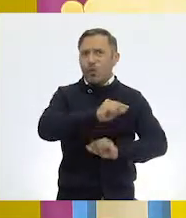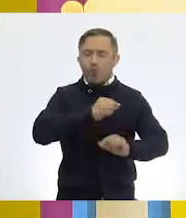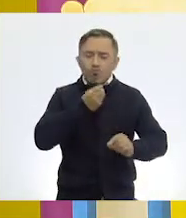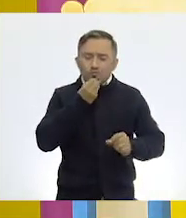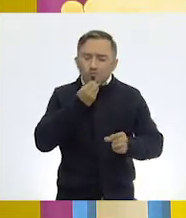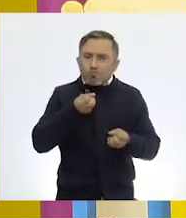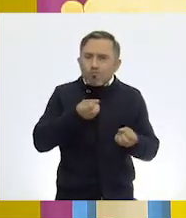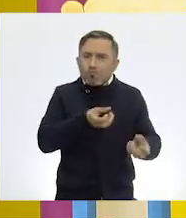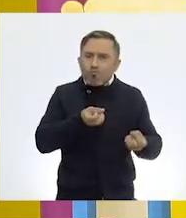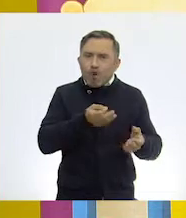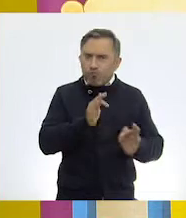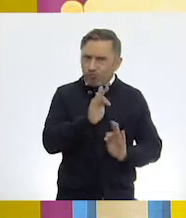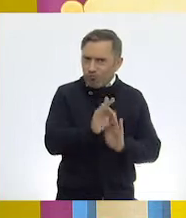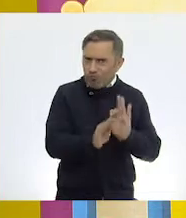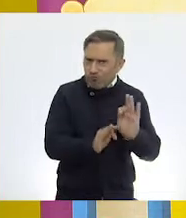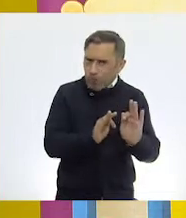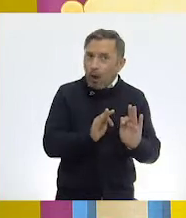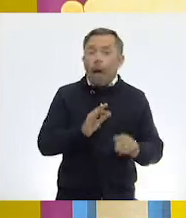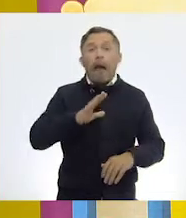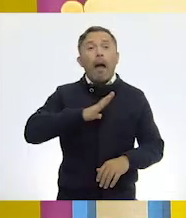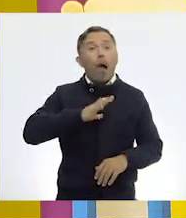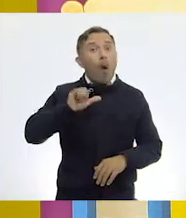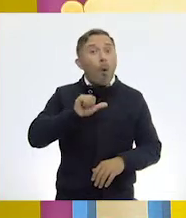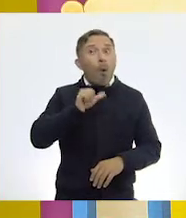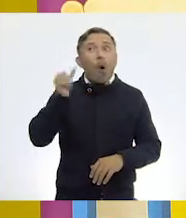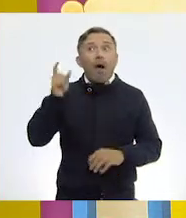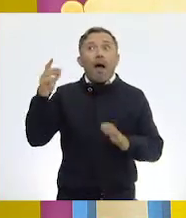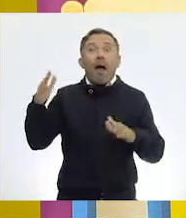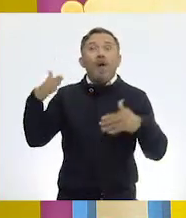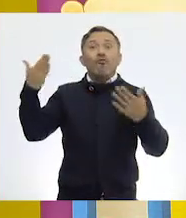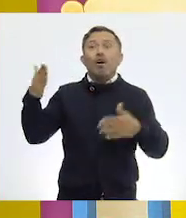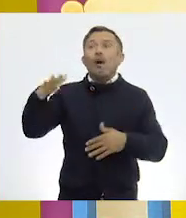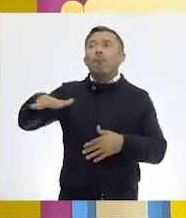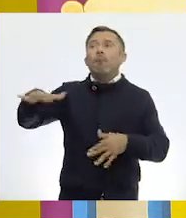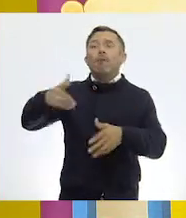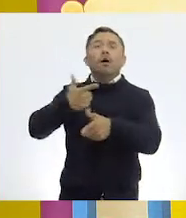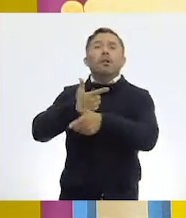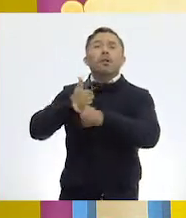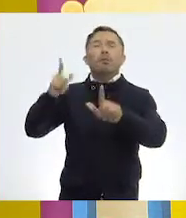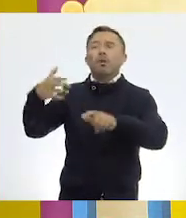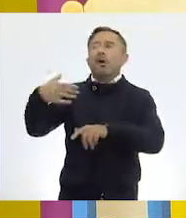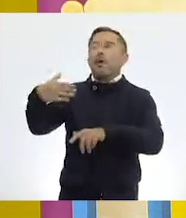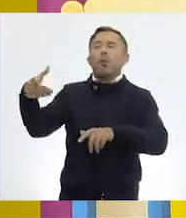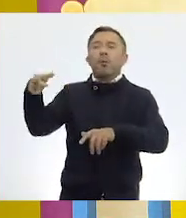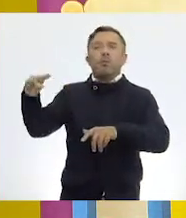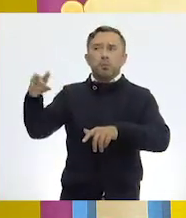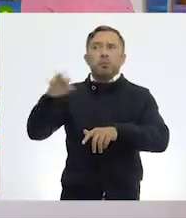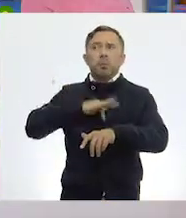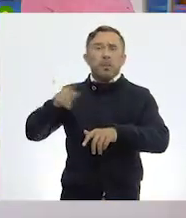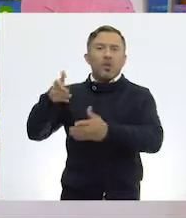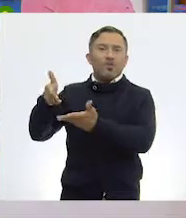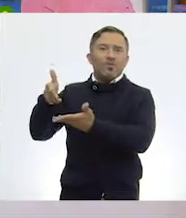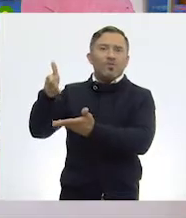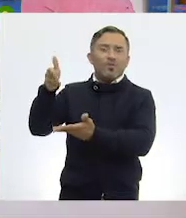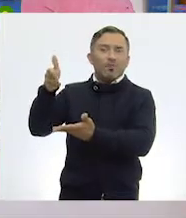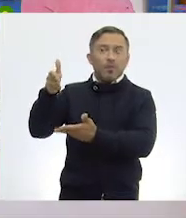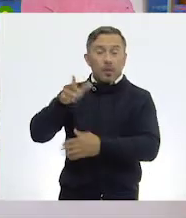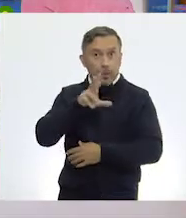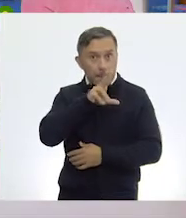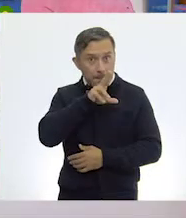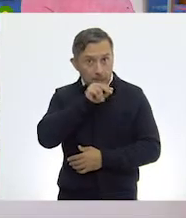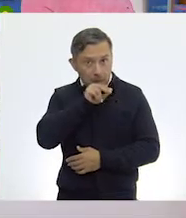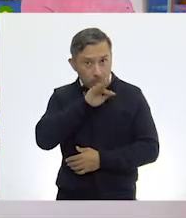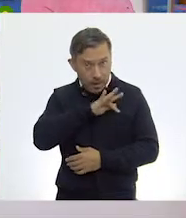crecen naturalmente en el hábitat en el que se desarrollan. Por lo tanto, ¿un pato puede ser un animal